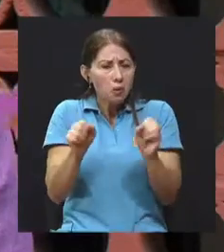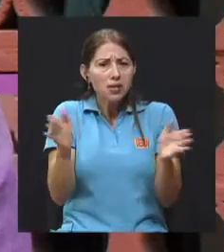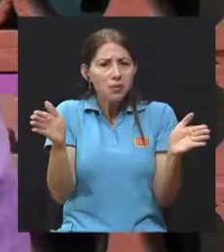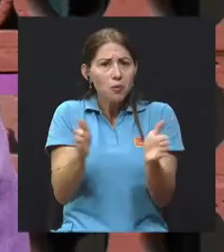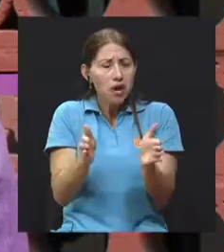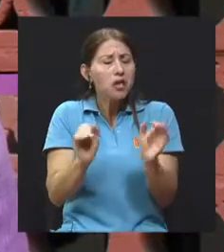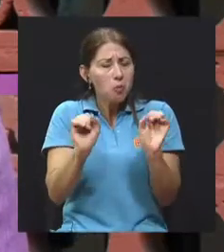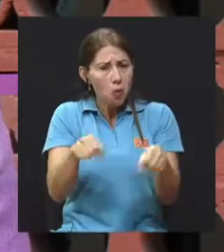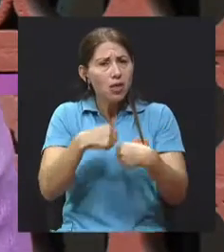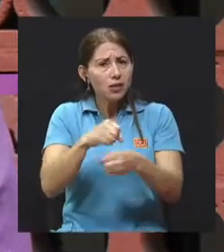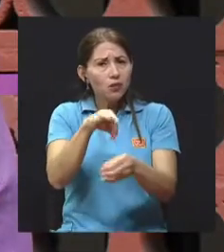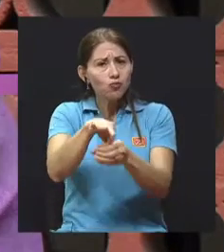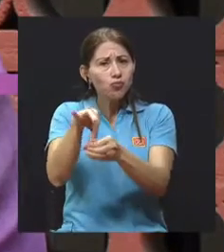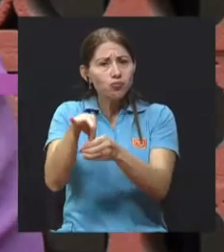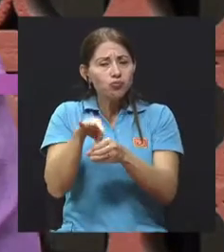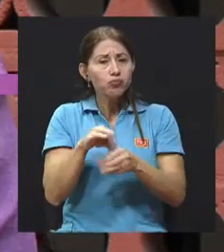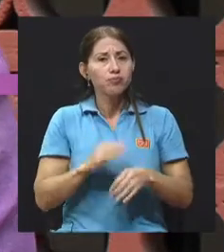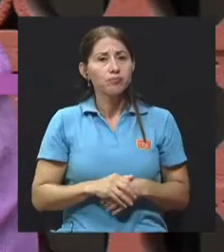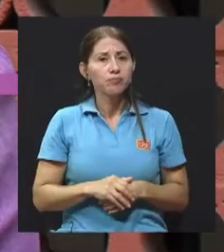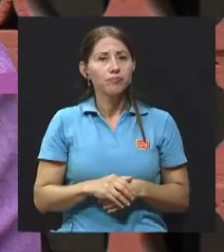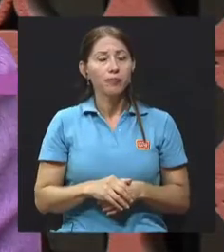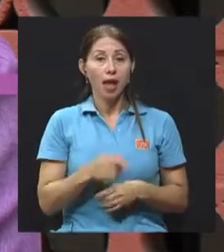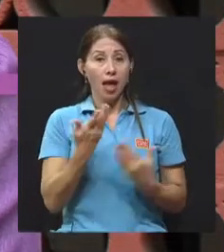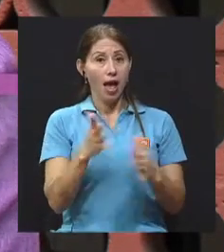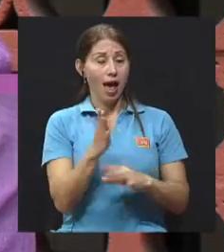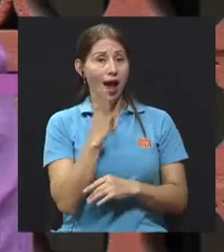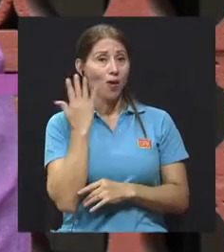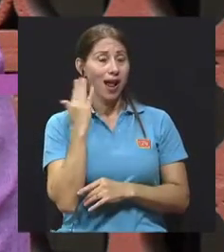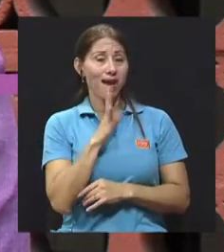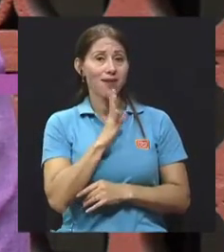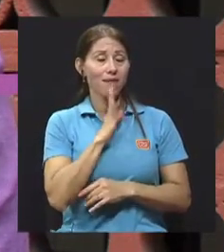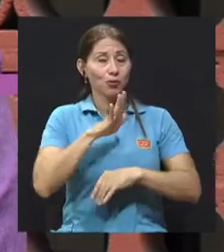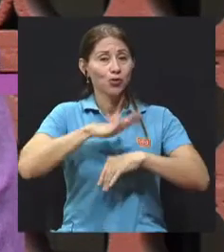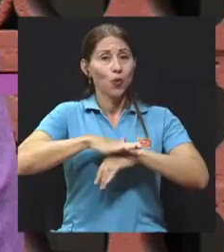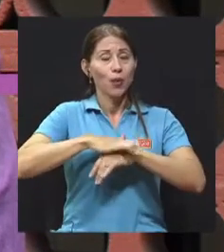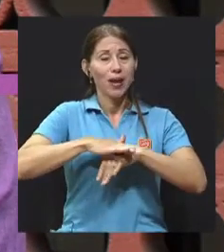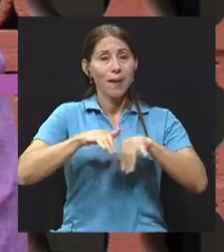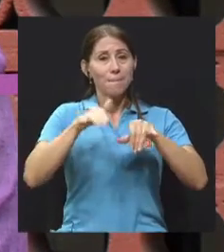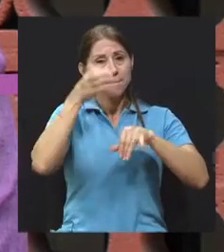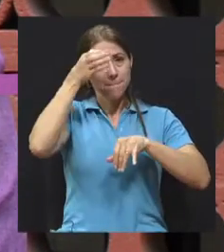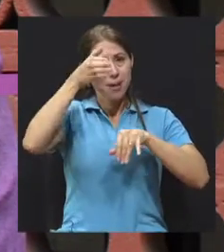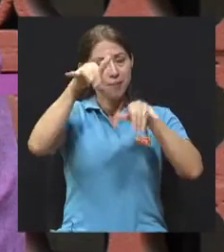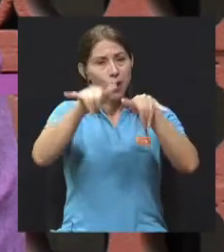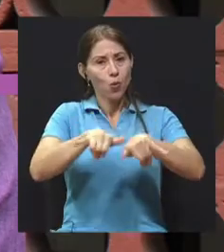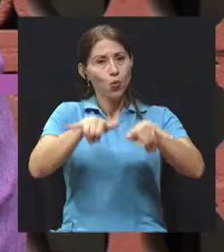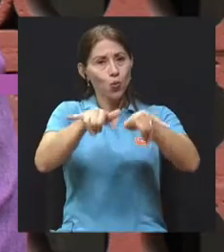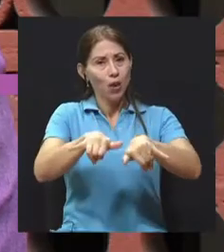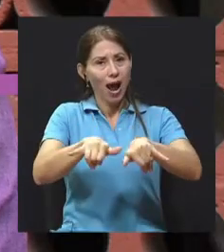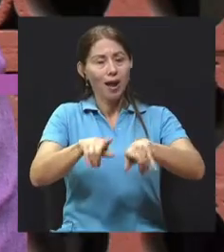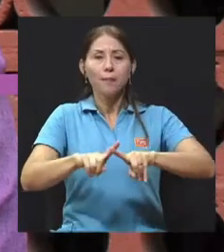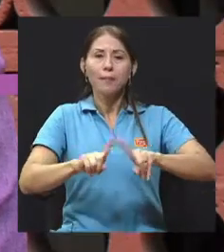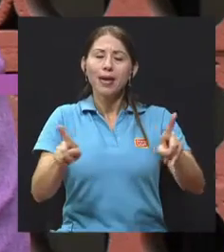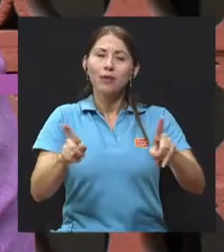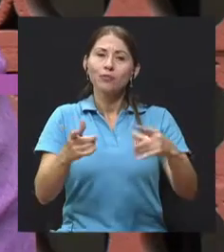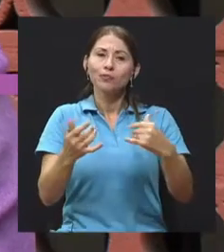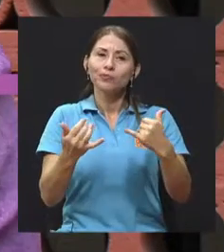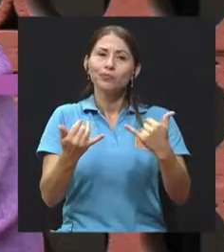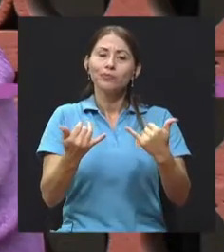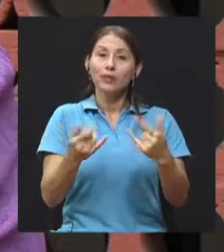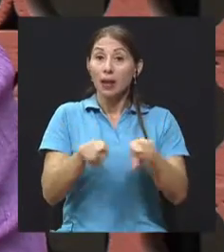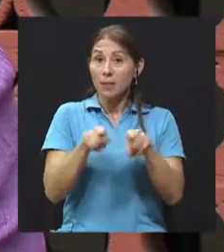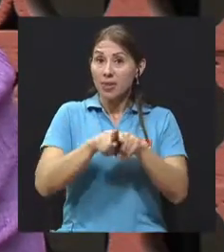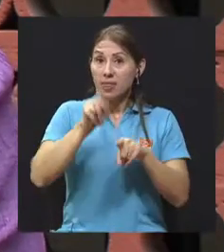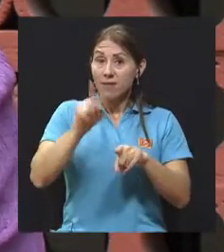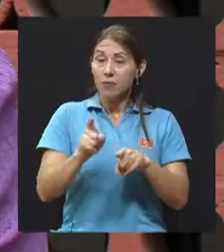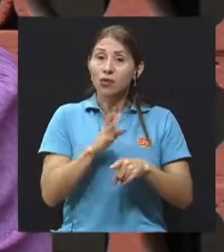Ahora sería muy oportuno, hablábamos anteriormente de esos principios, ¿verdad? De la permacultura. Pero sería muy oportuno hablar también ahora, porque tengo